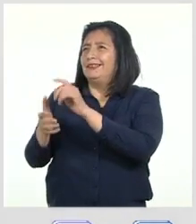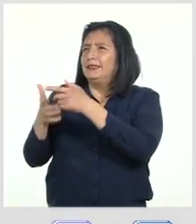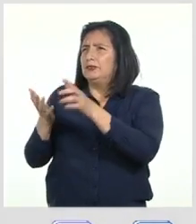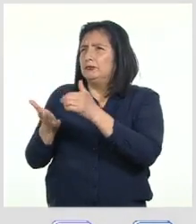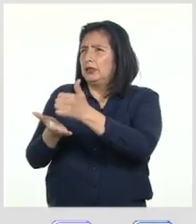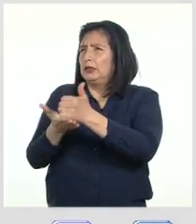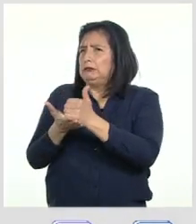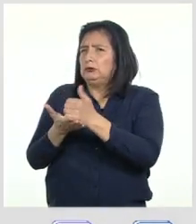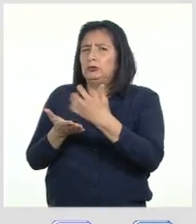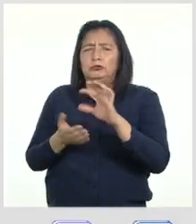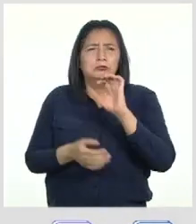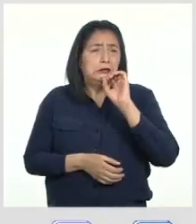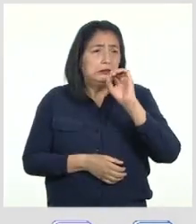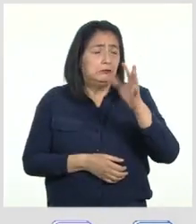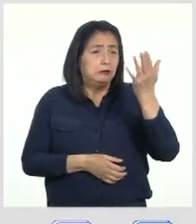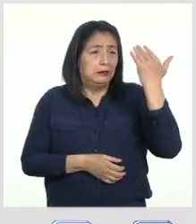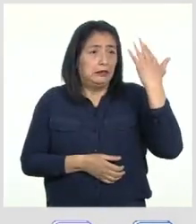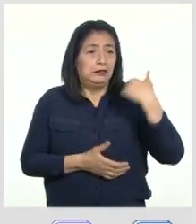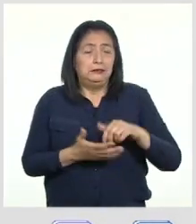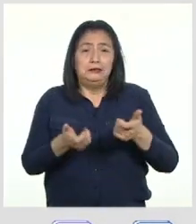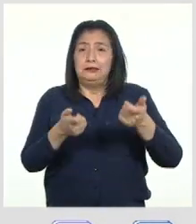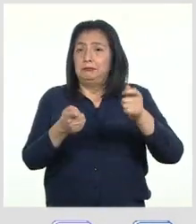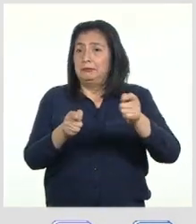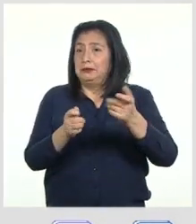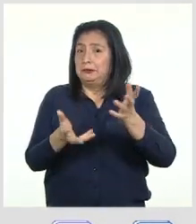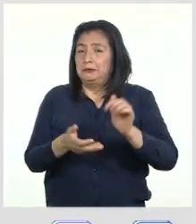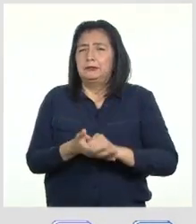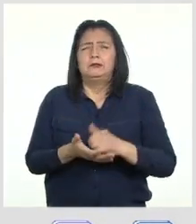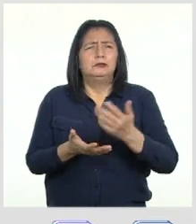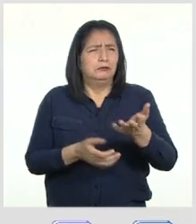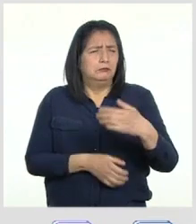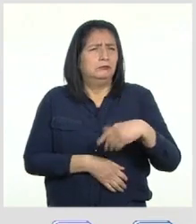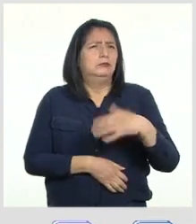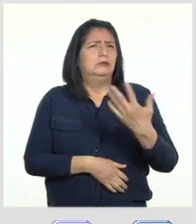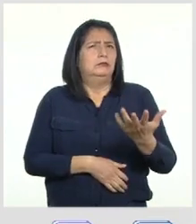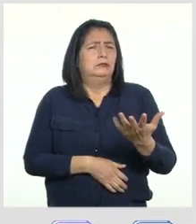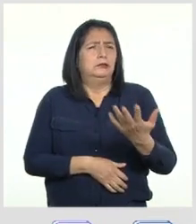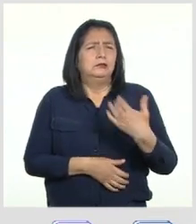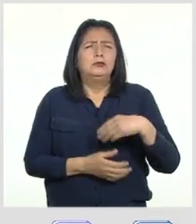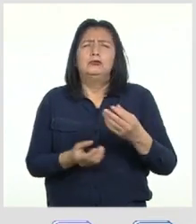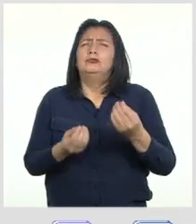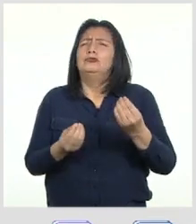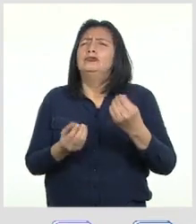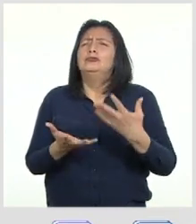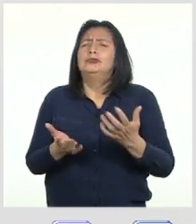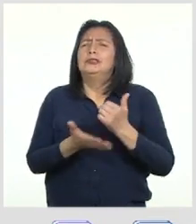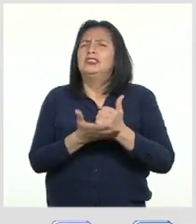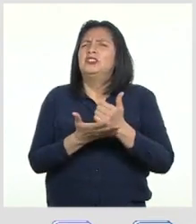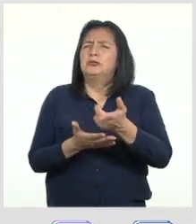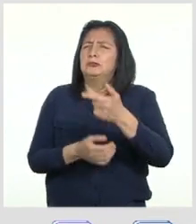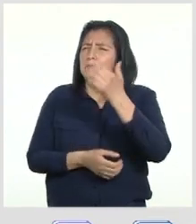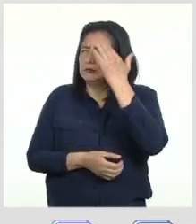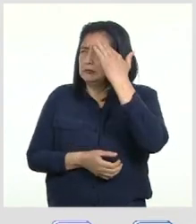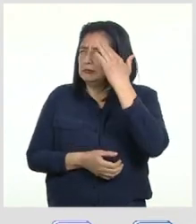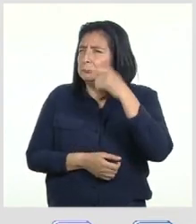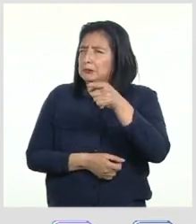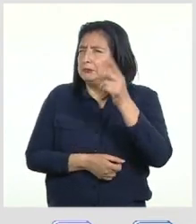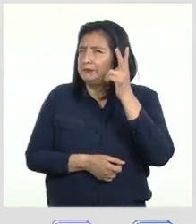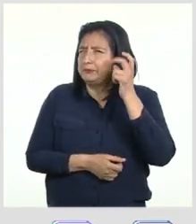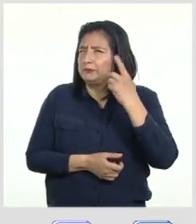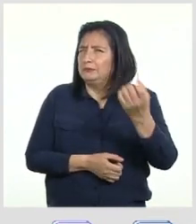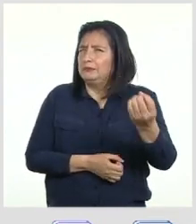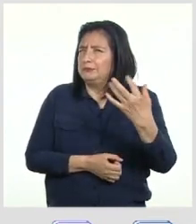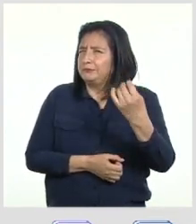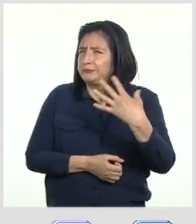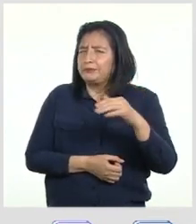Como mencionamos antes de ir a la pausa Usaremos lo aprendido para ayudarla Comenzaremos escuchando lo que nos